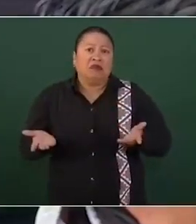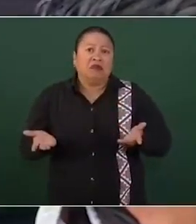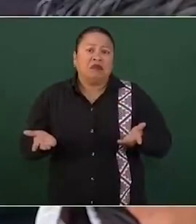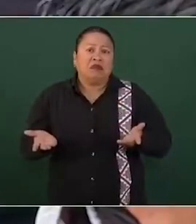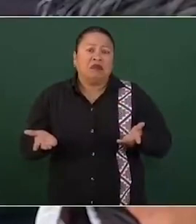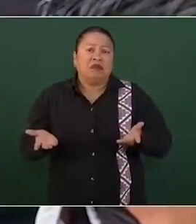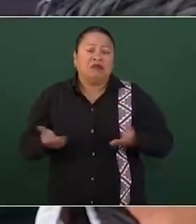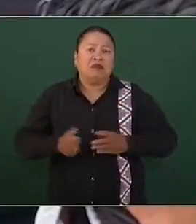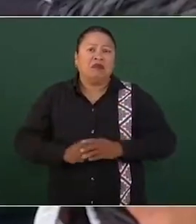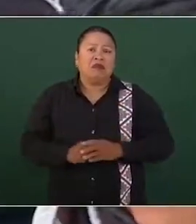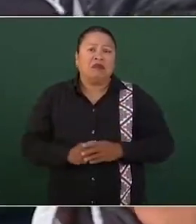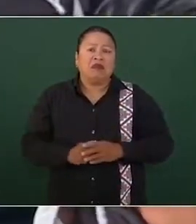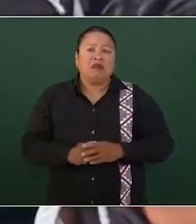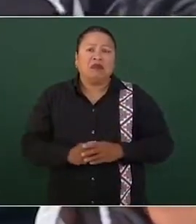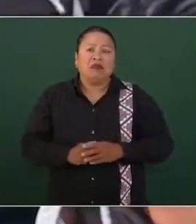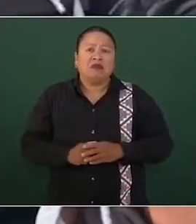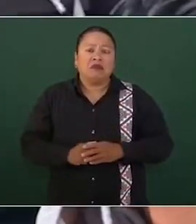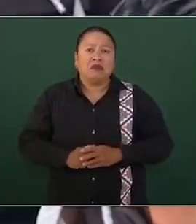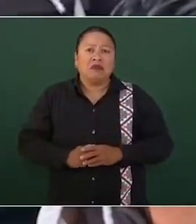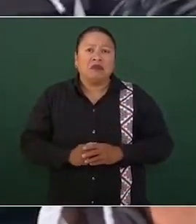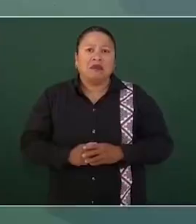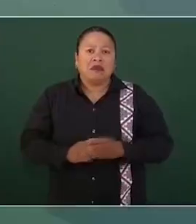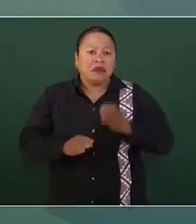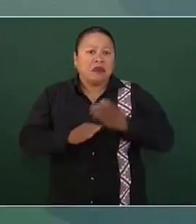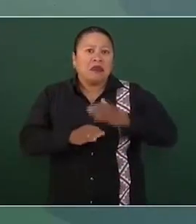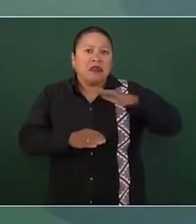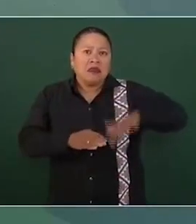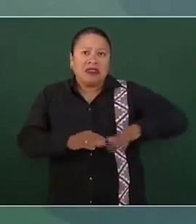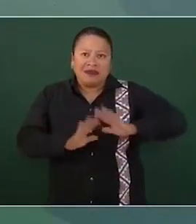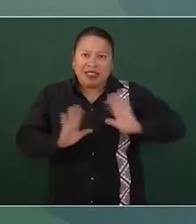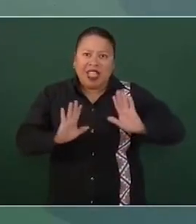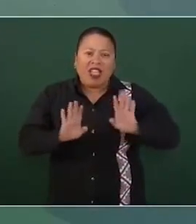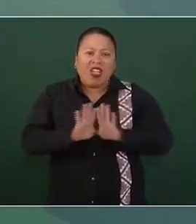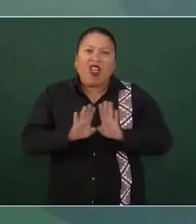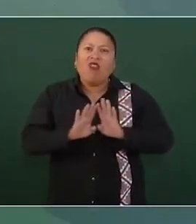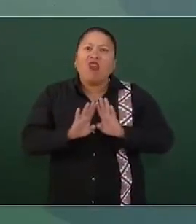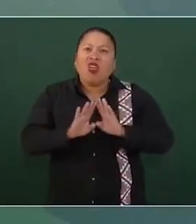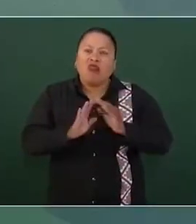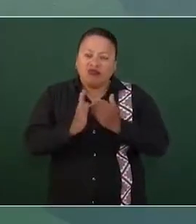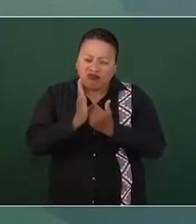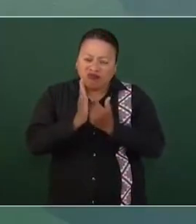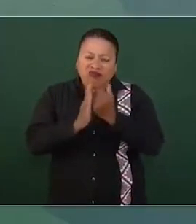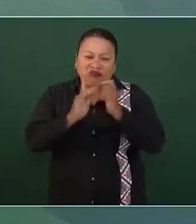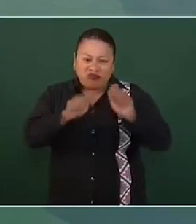incluso de lograr un ascenso académico.